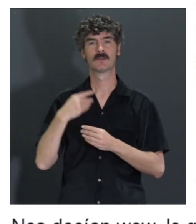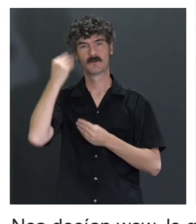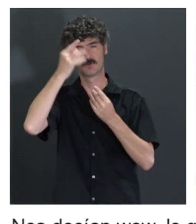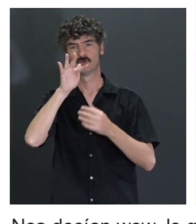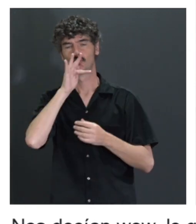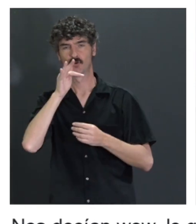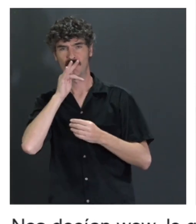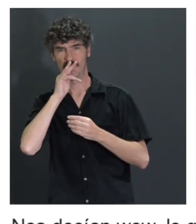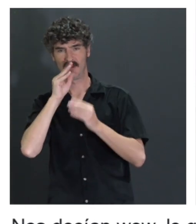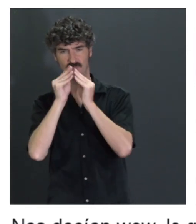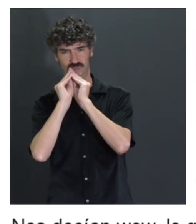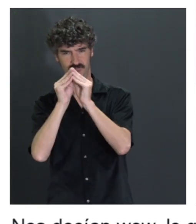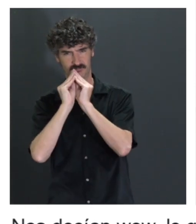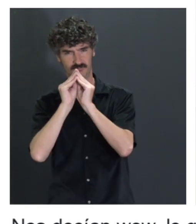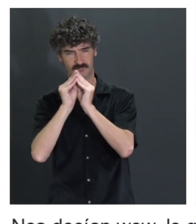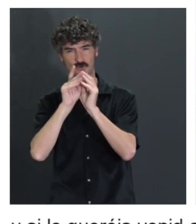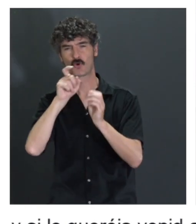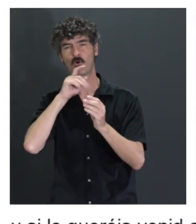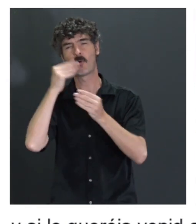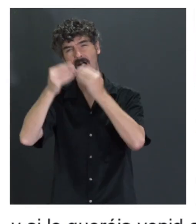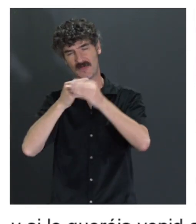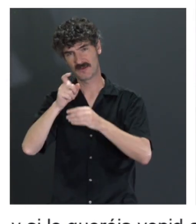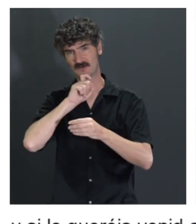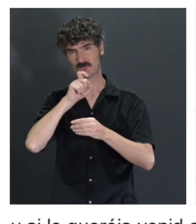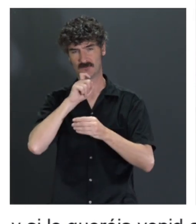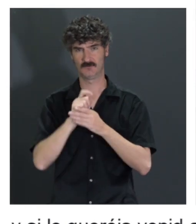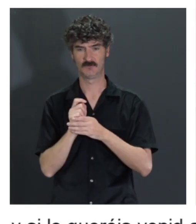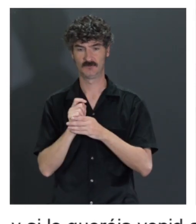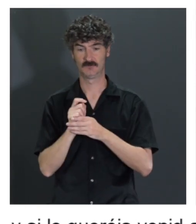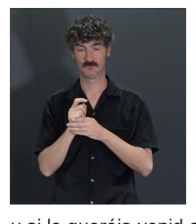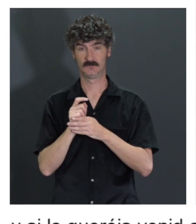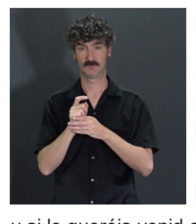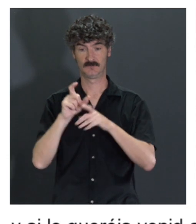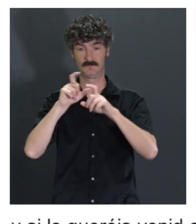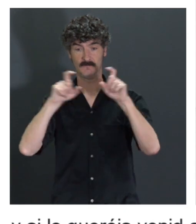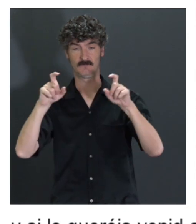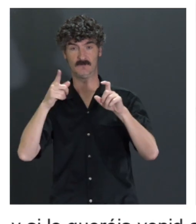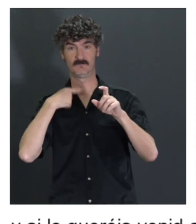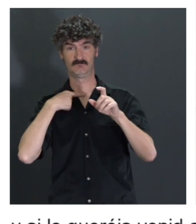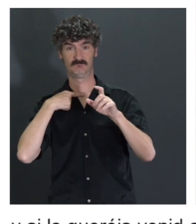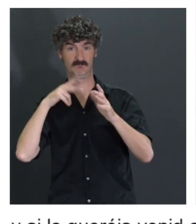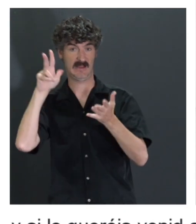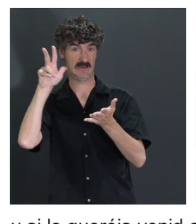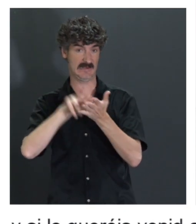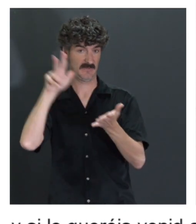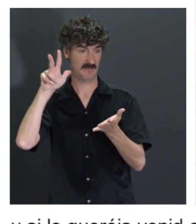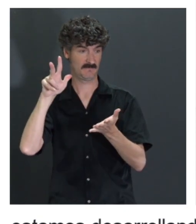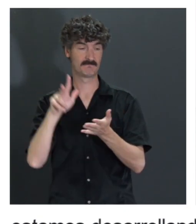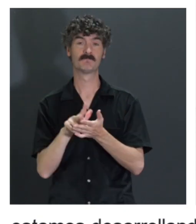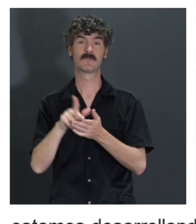desarrollando, no sabemos cómo lo vamos a aplicar, pero probablemente sea a través de una licencia, ¿no? Oye,